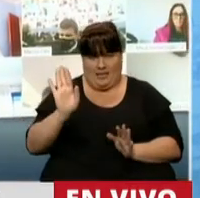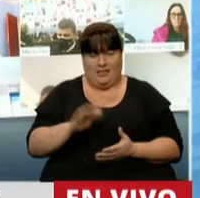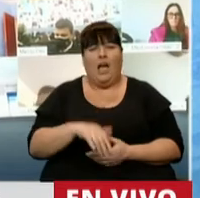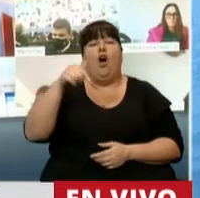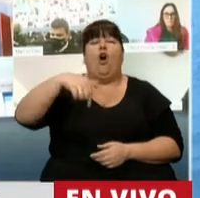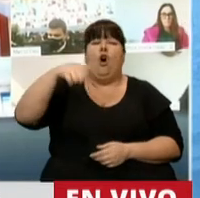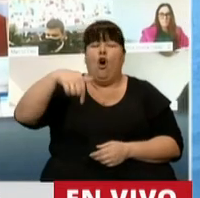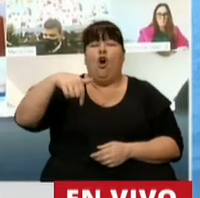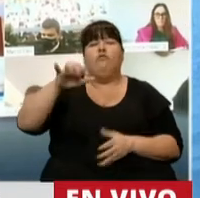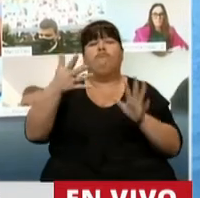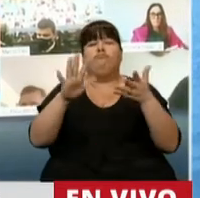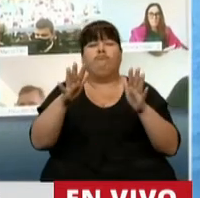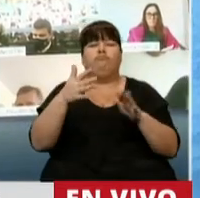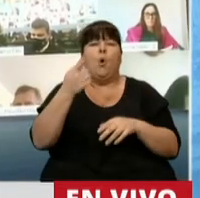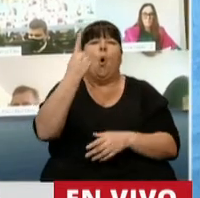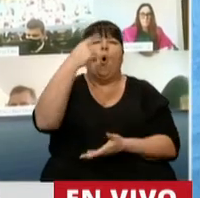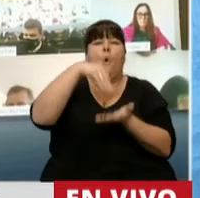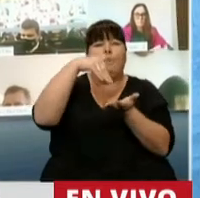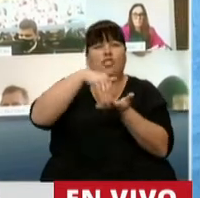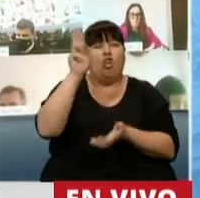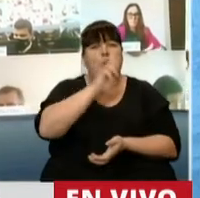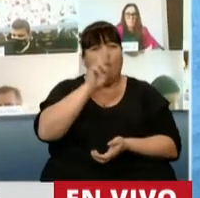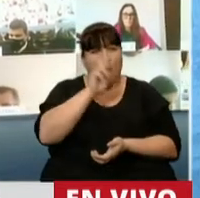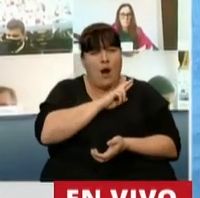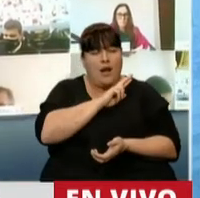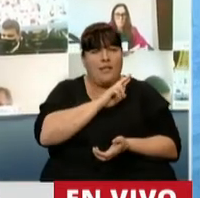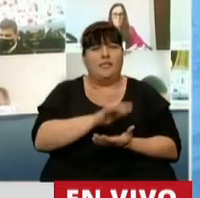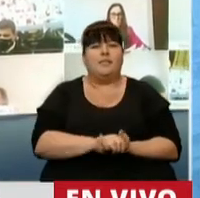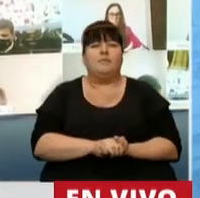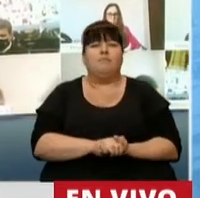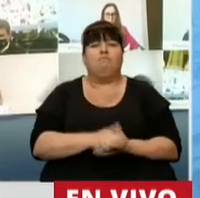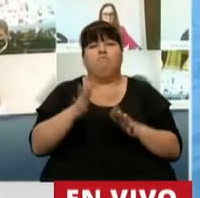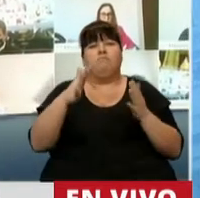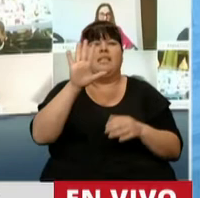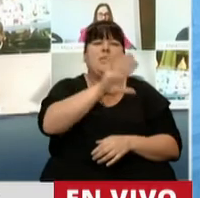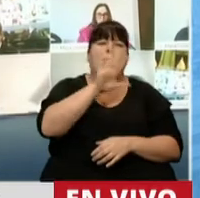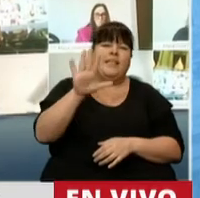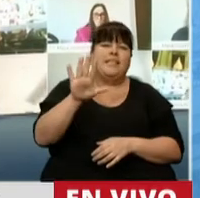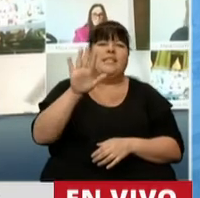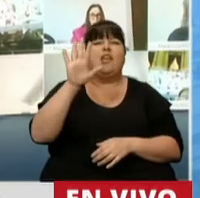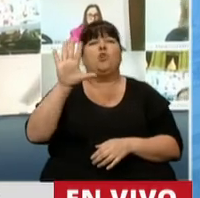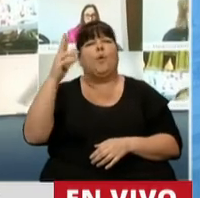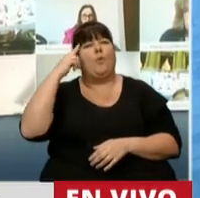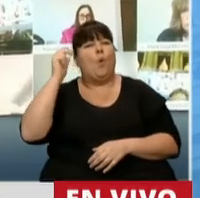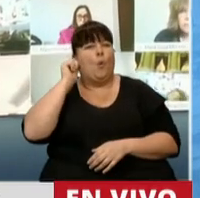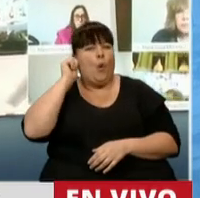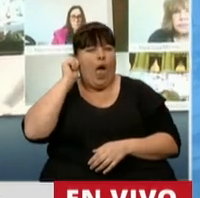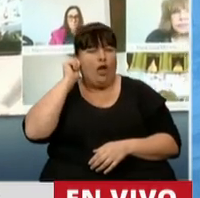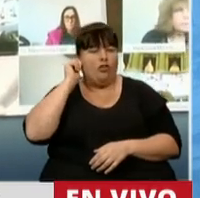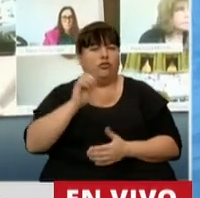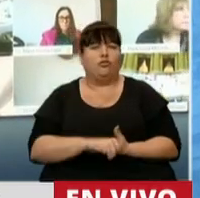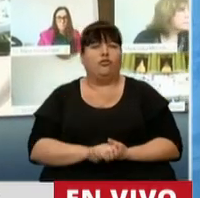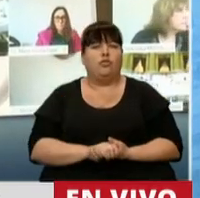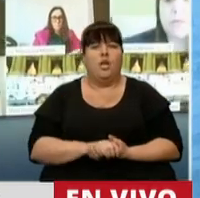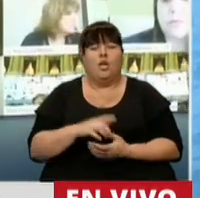Hoy hay cerca de un millón de mujeres que entre 55 y 59 años que